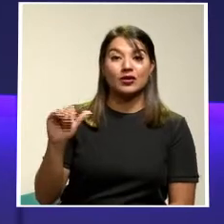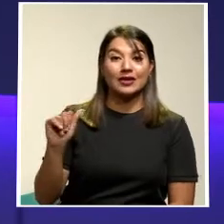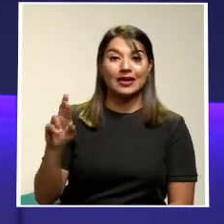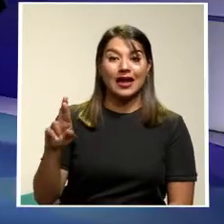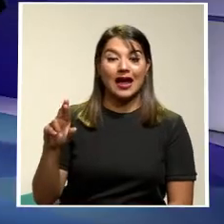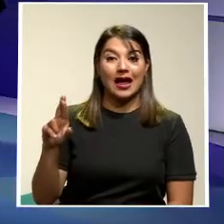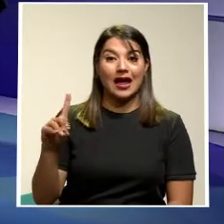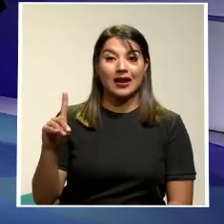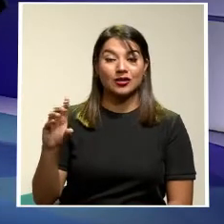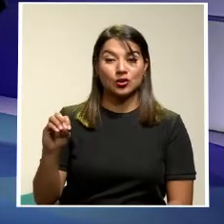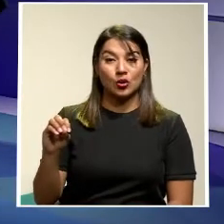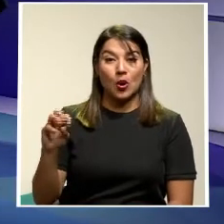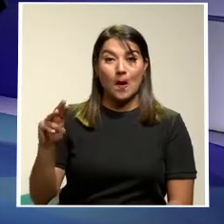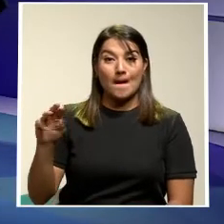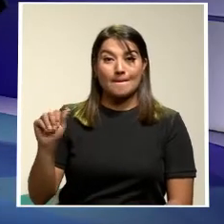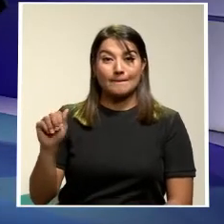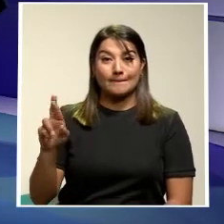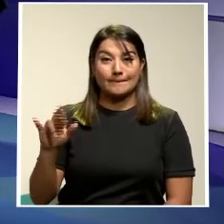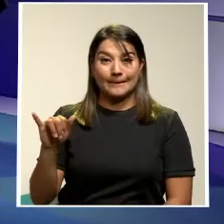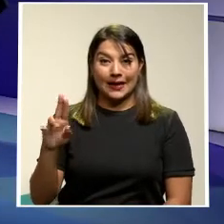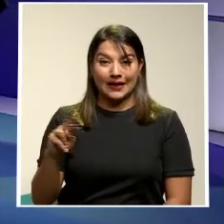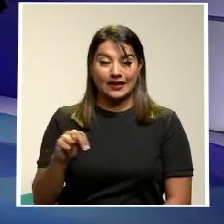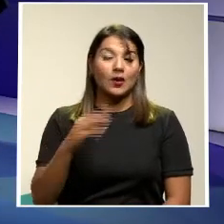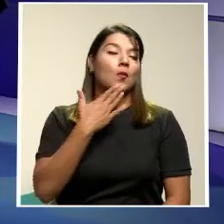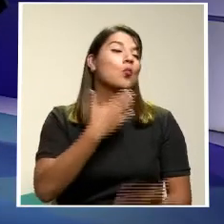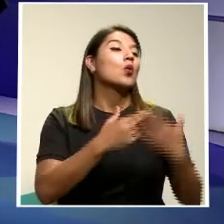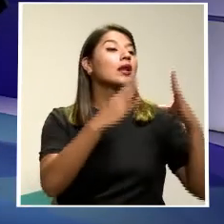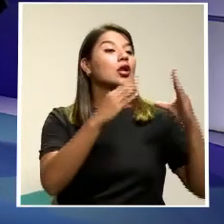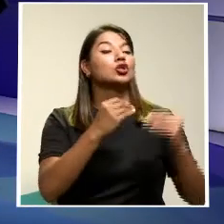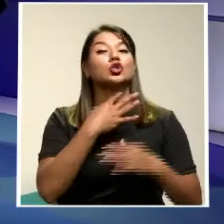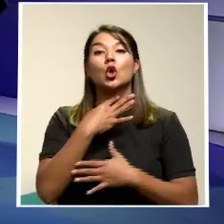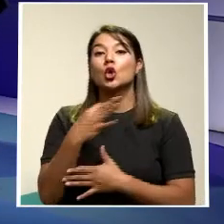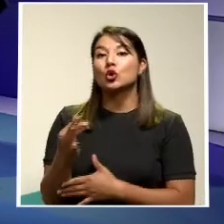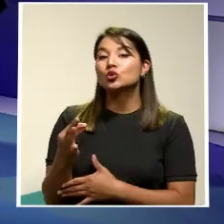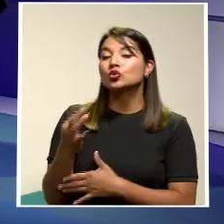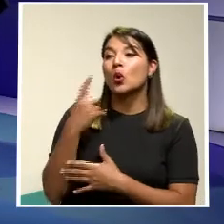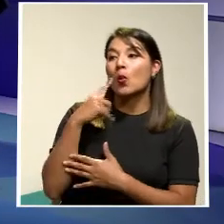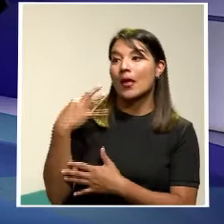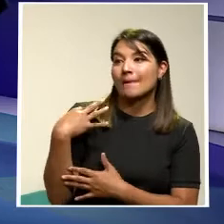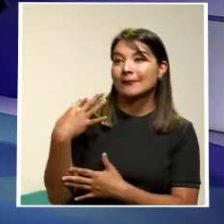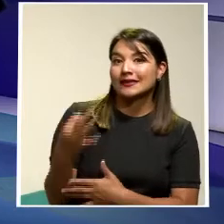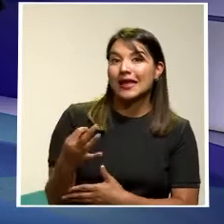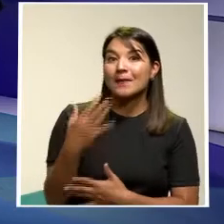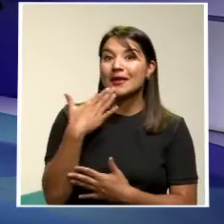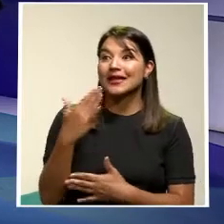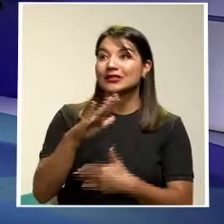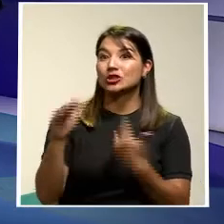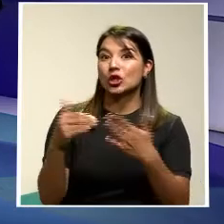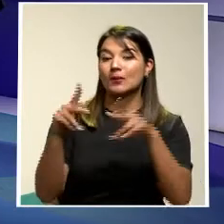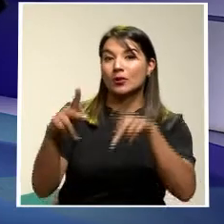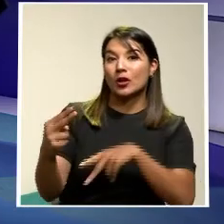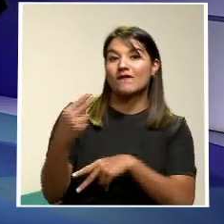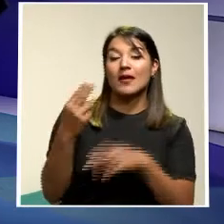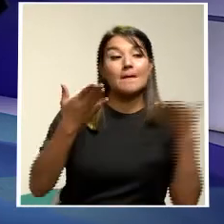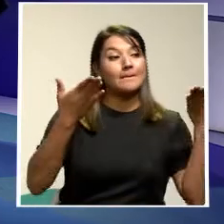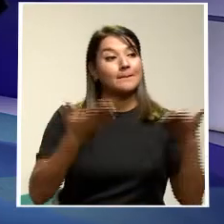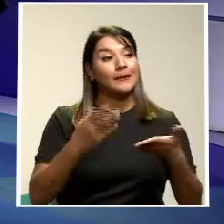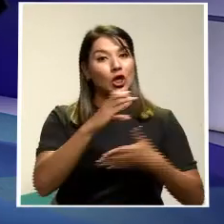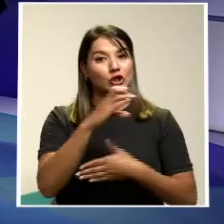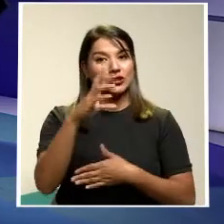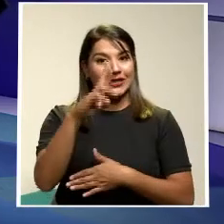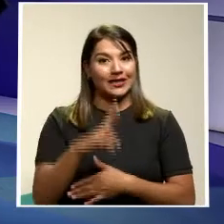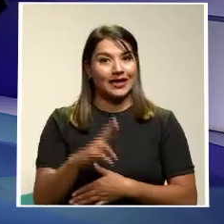Encantado de estar acá compartiendo Y con todas las personas que nos están viendo y escuchando Bienvenido a Costa Rica Noticias Gracias